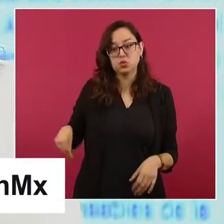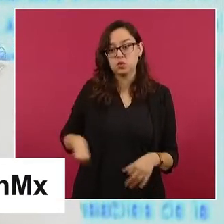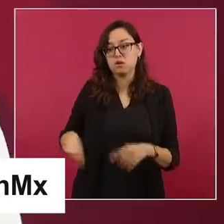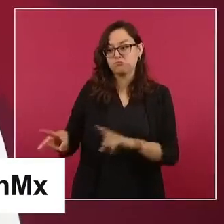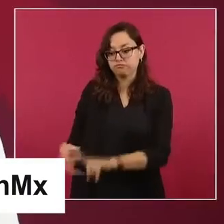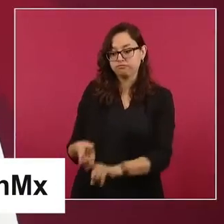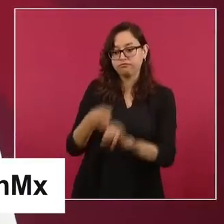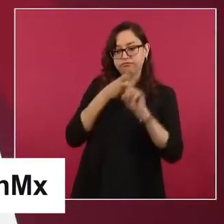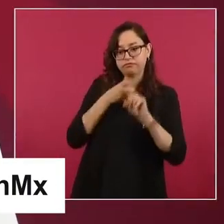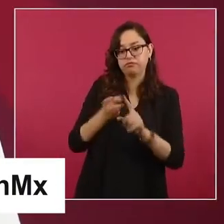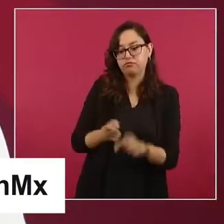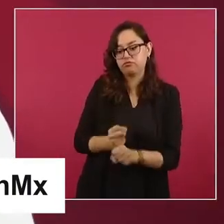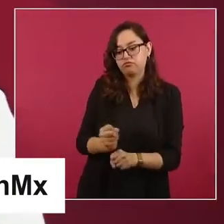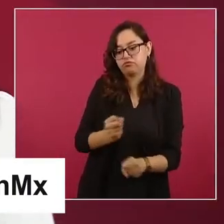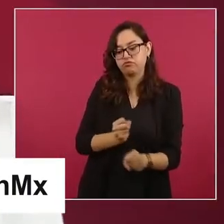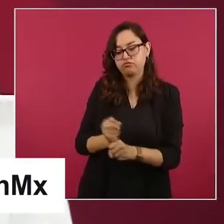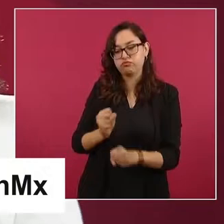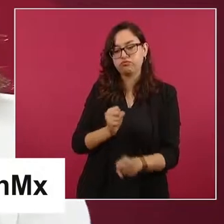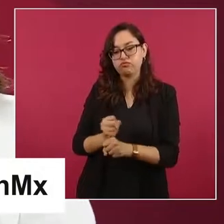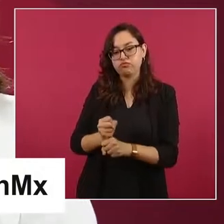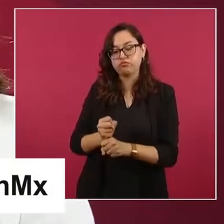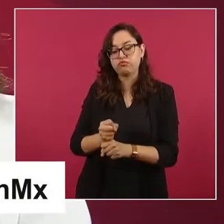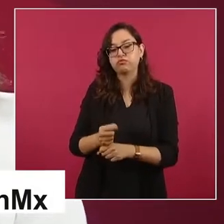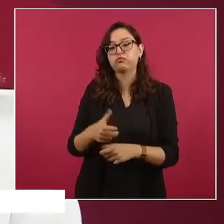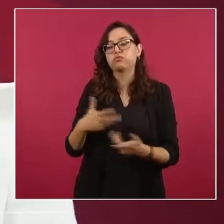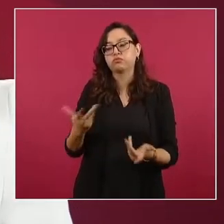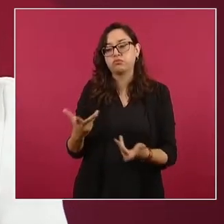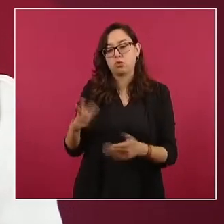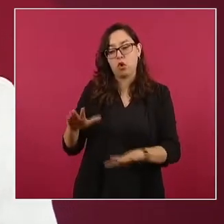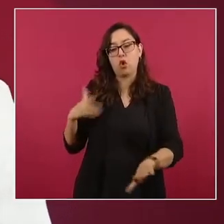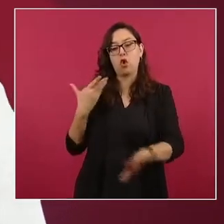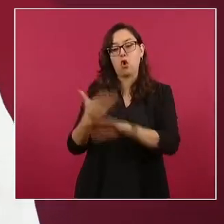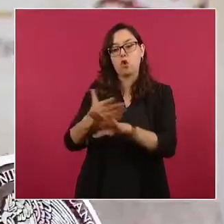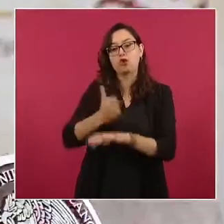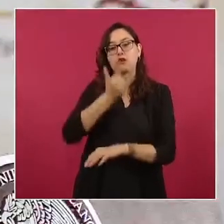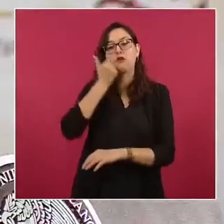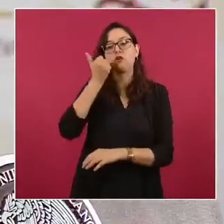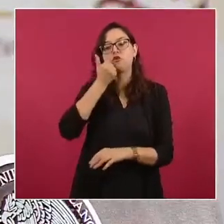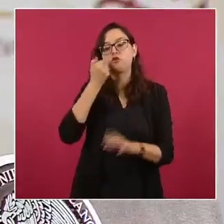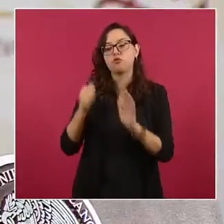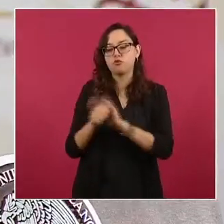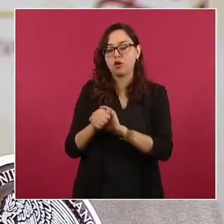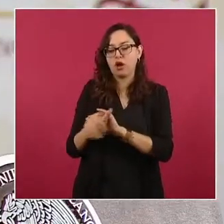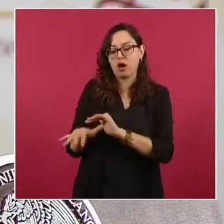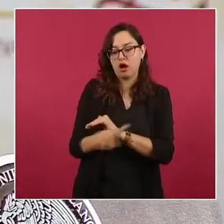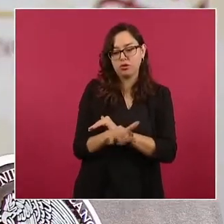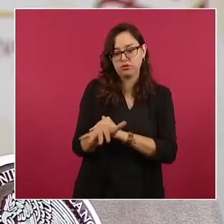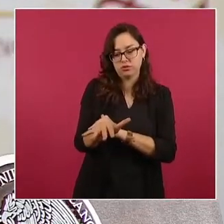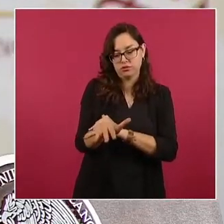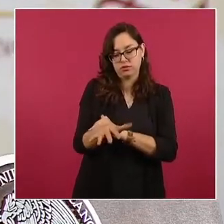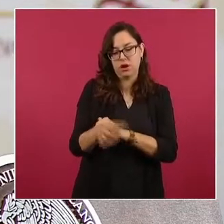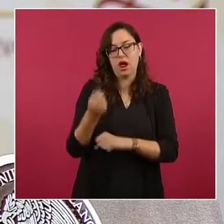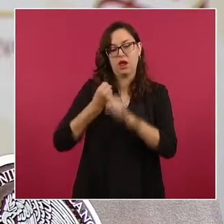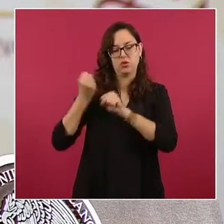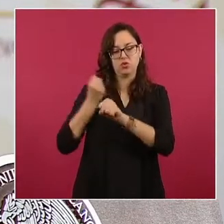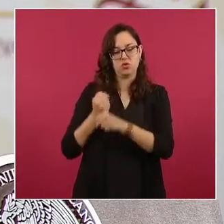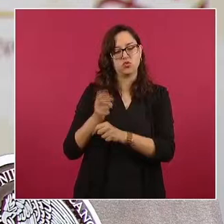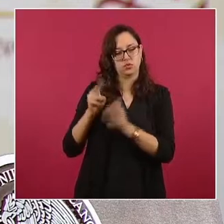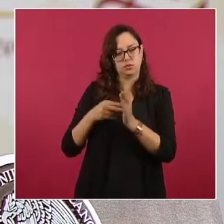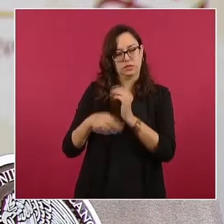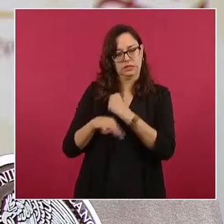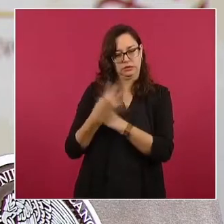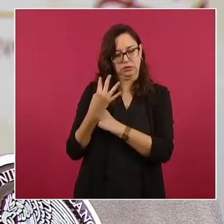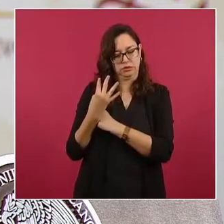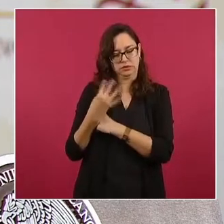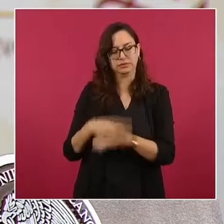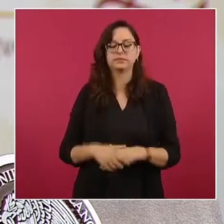de justicia en el caso Ayotzinapa, ocurrido en septiembre de 2014. A